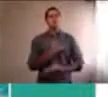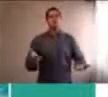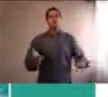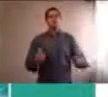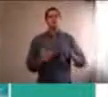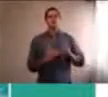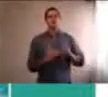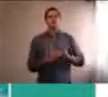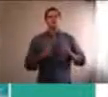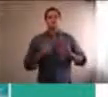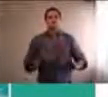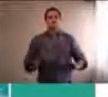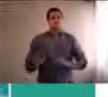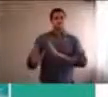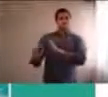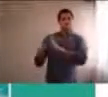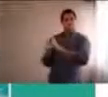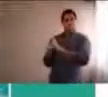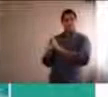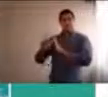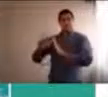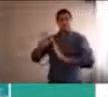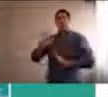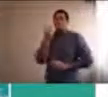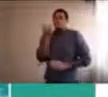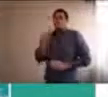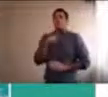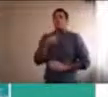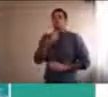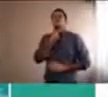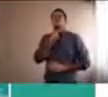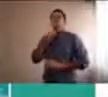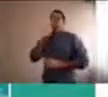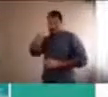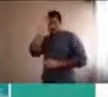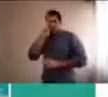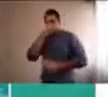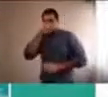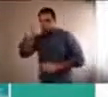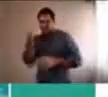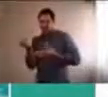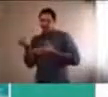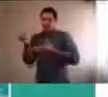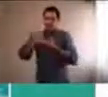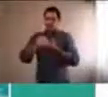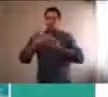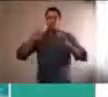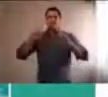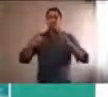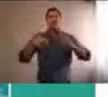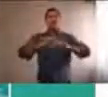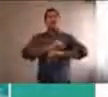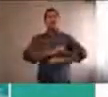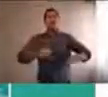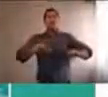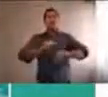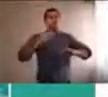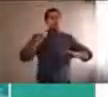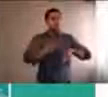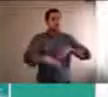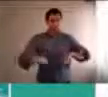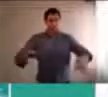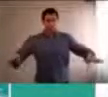solo agrego, porque recién hablábamos un poco basado en lo que tiene que ver con la educación de los chicos. Y